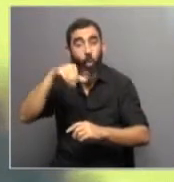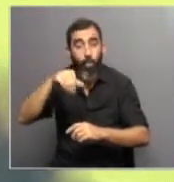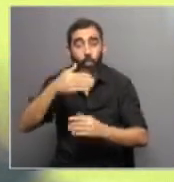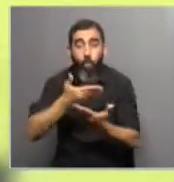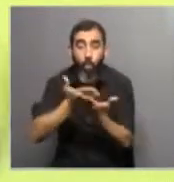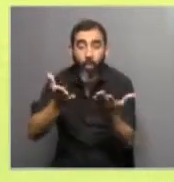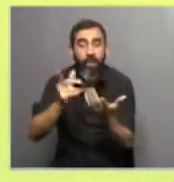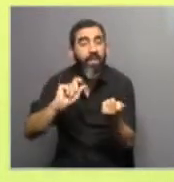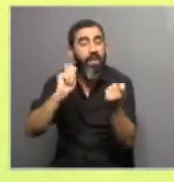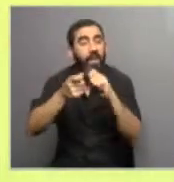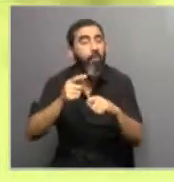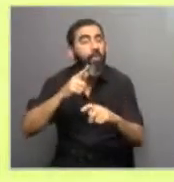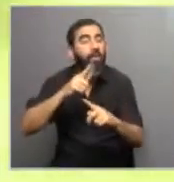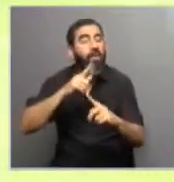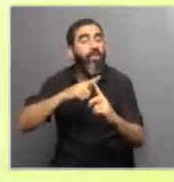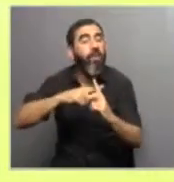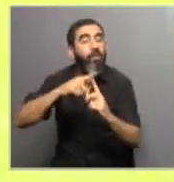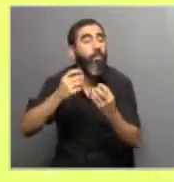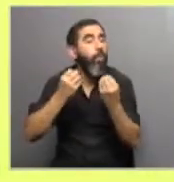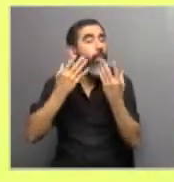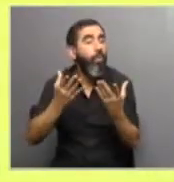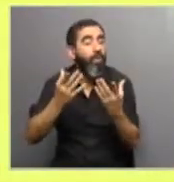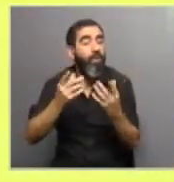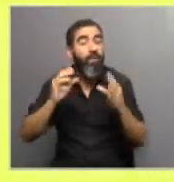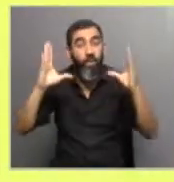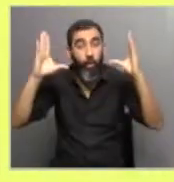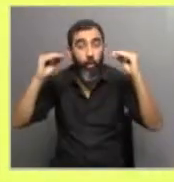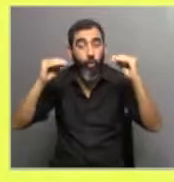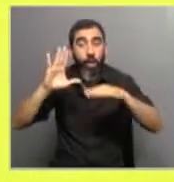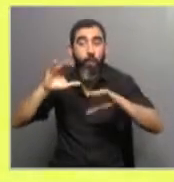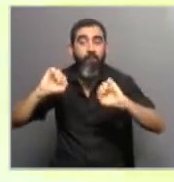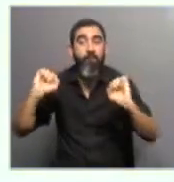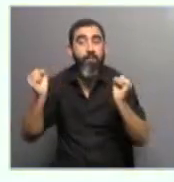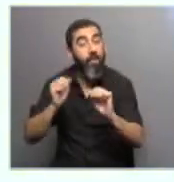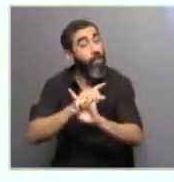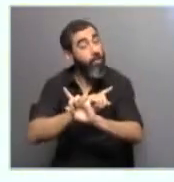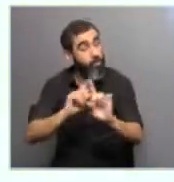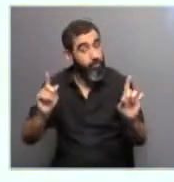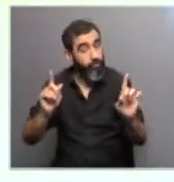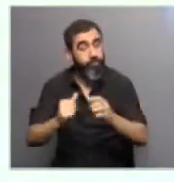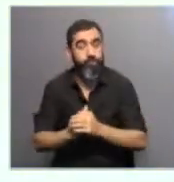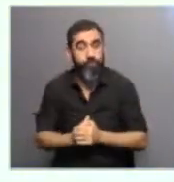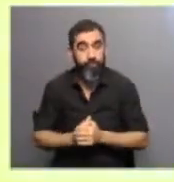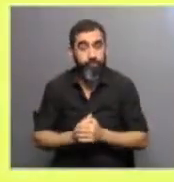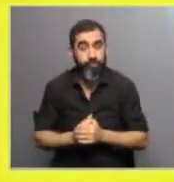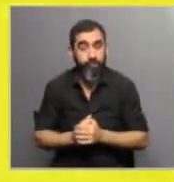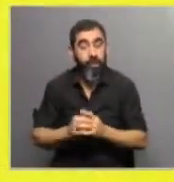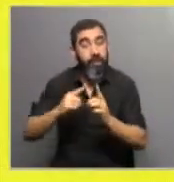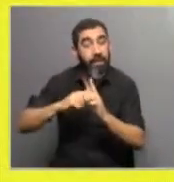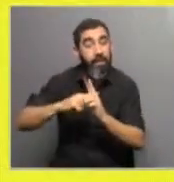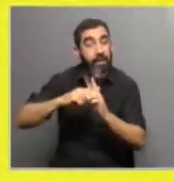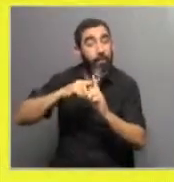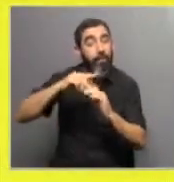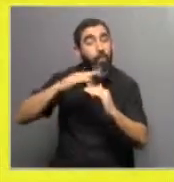están fundamentalmente asociados a las noches, ya no son tan frías como antes. Es decir, las temperaturas